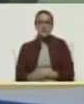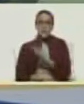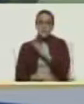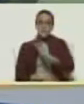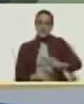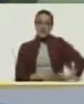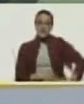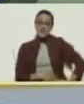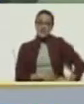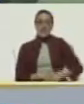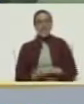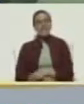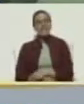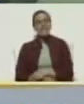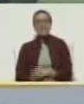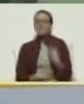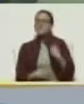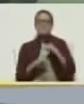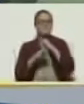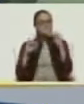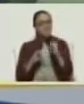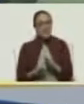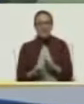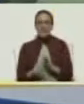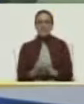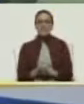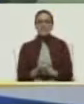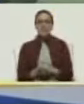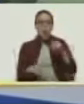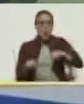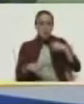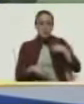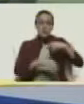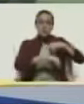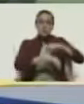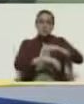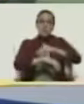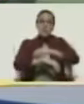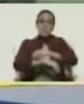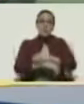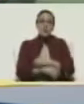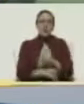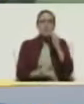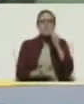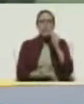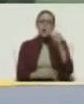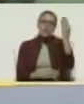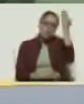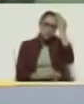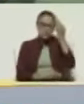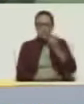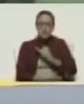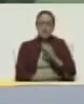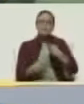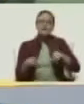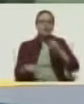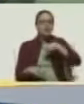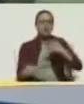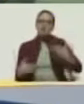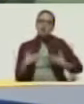Presidente, bueno, feliz ya de estar caminando con golpes, pero felices estamos todos.